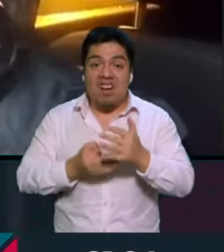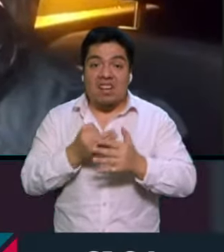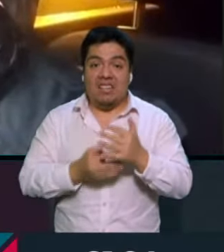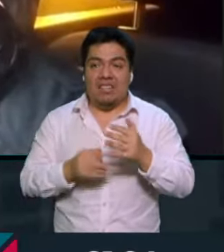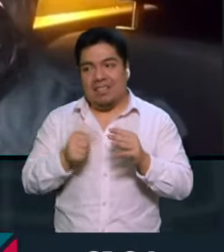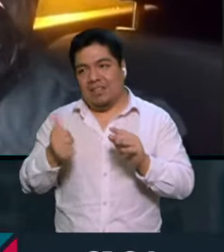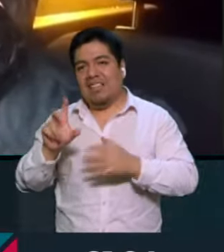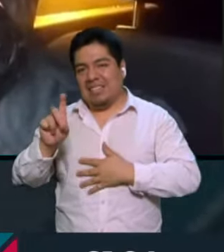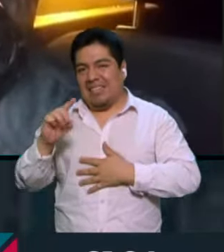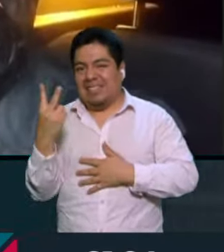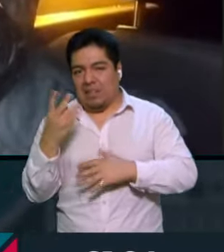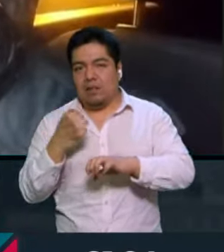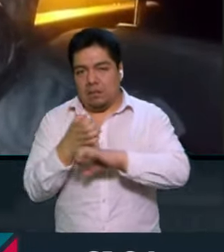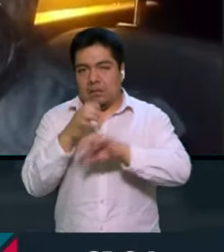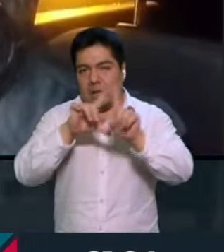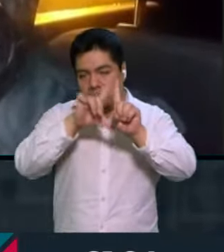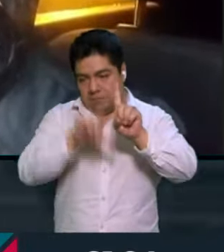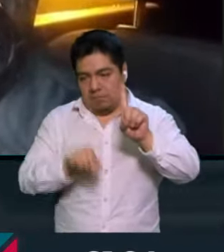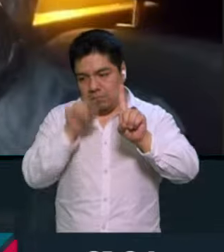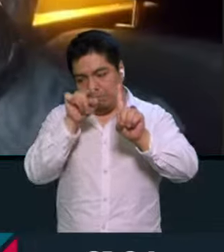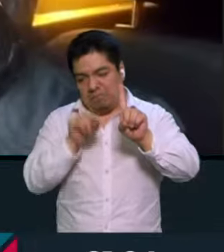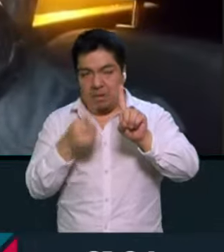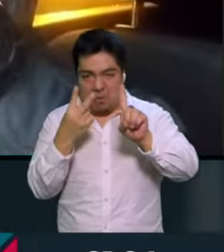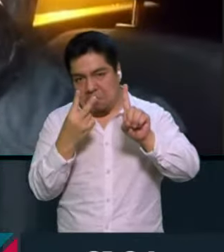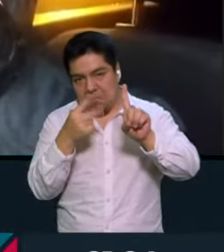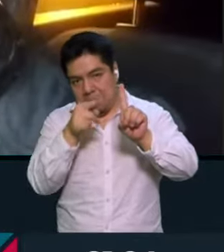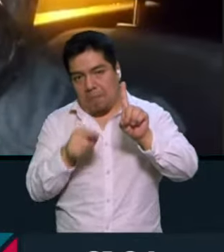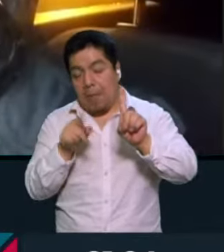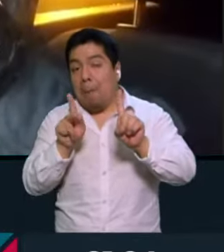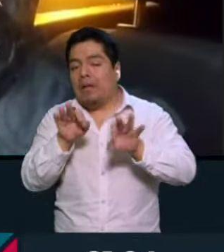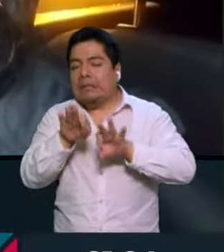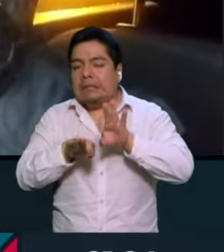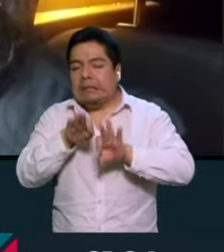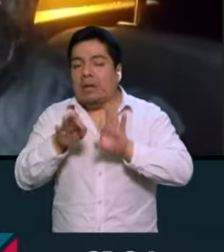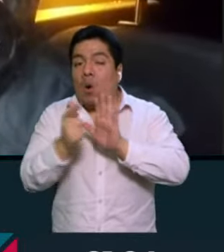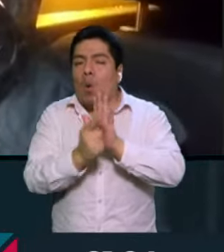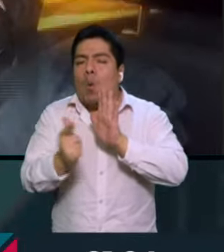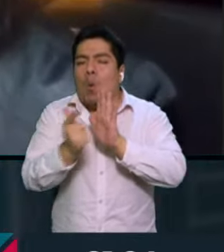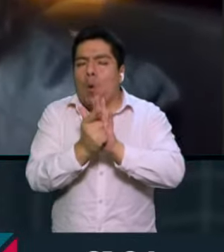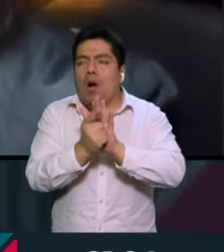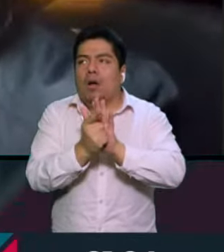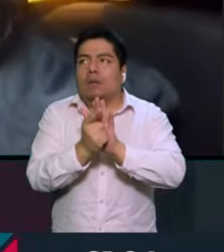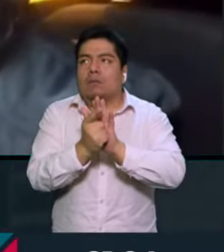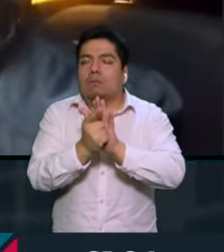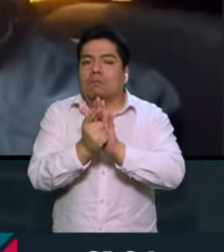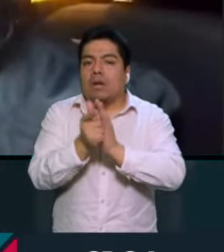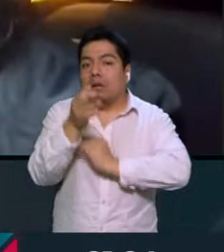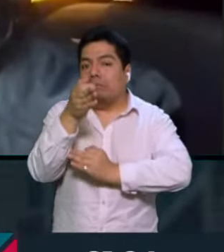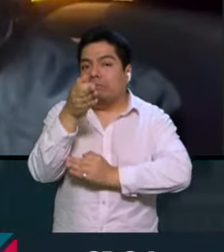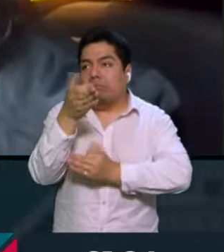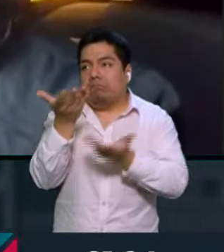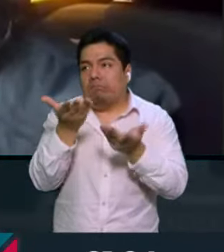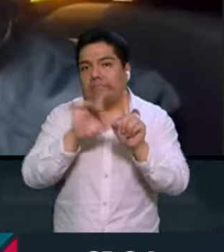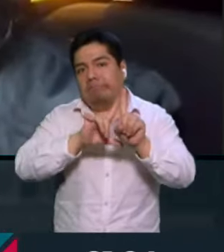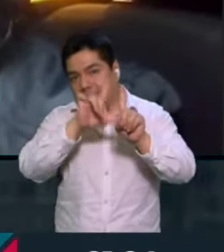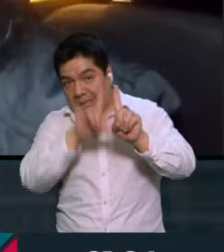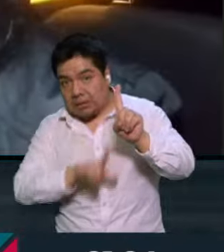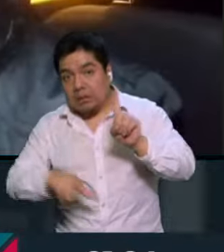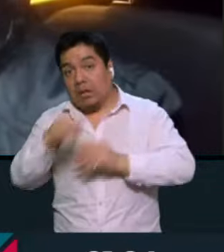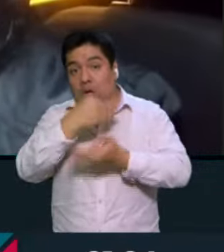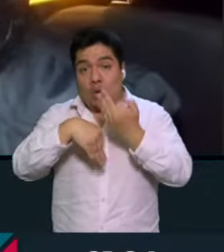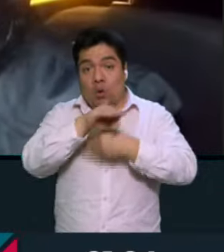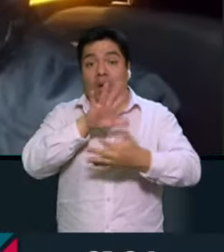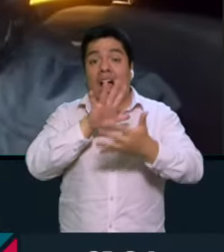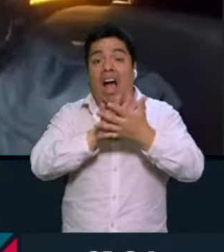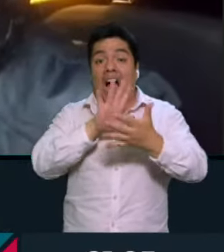pero ¿han buscado la forma de a lo mejor trabajar en una ley que abarque todo, o tipificar en el Código